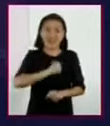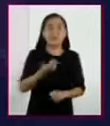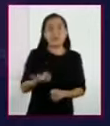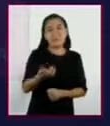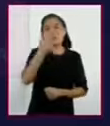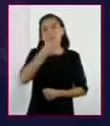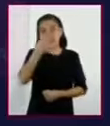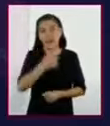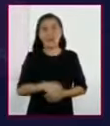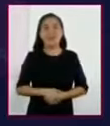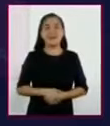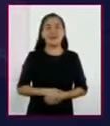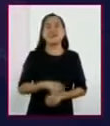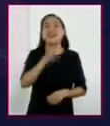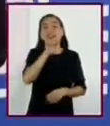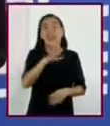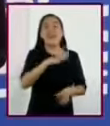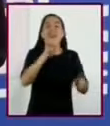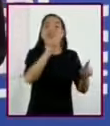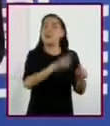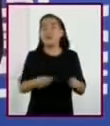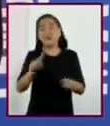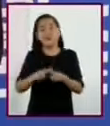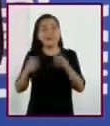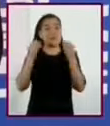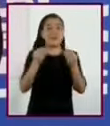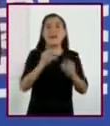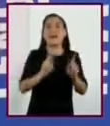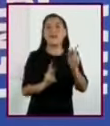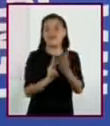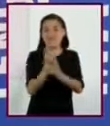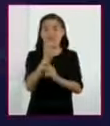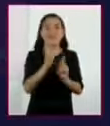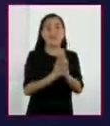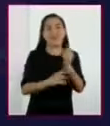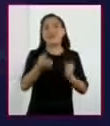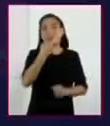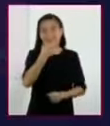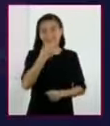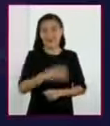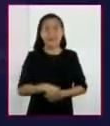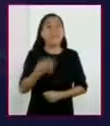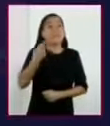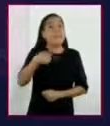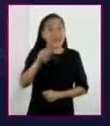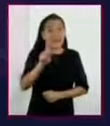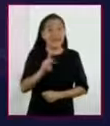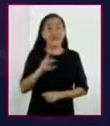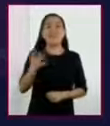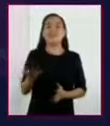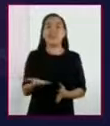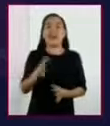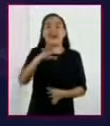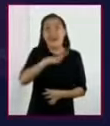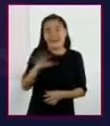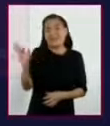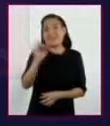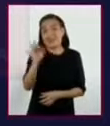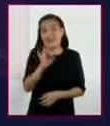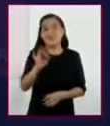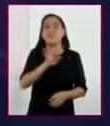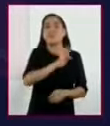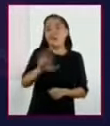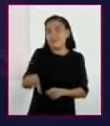la gripe, a pesar de la diversidad de plantas medicinales. Pero, ¿hay esperanza de